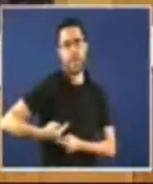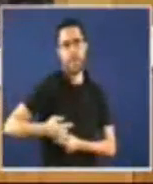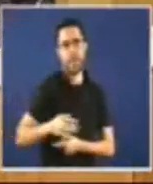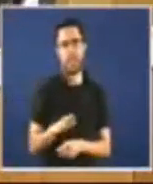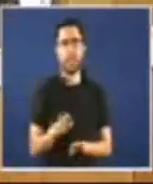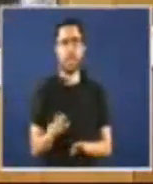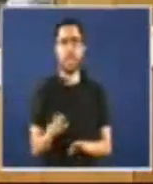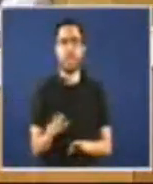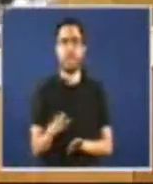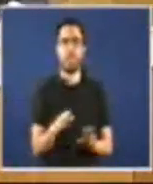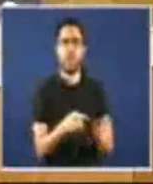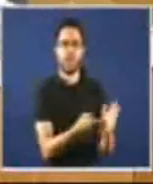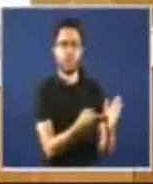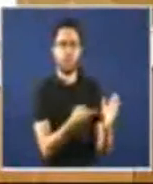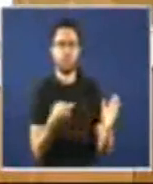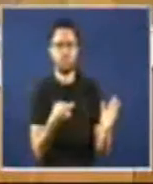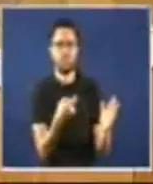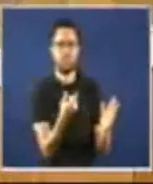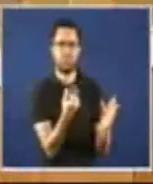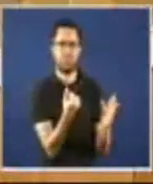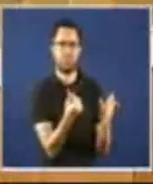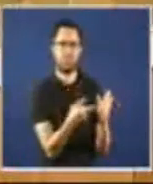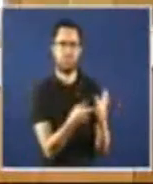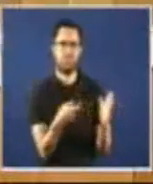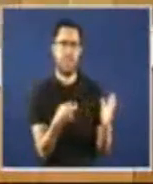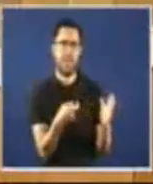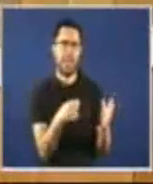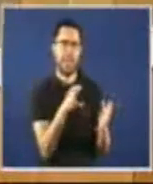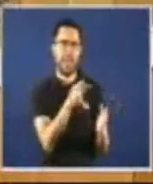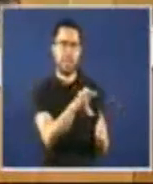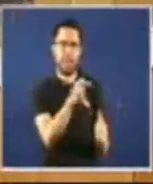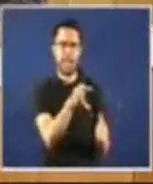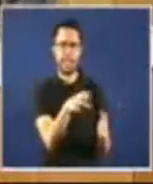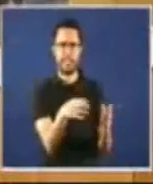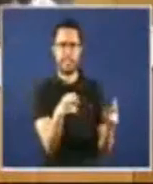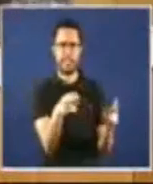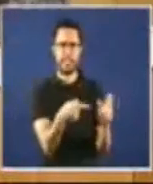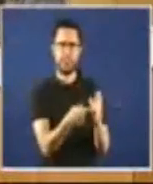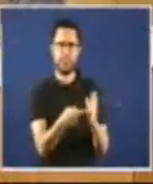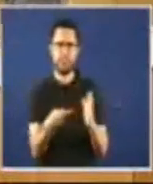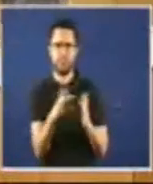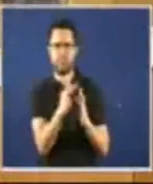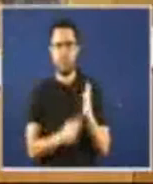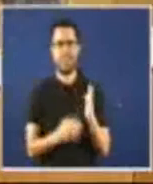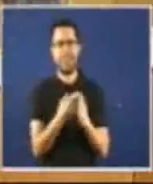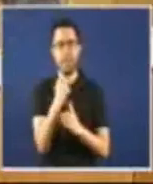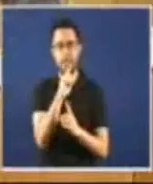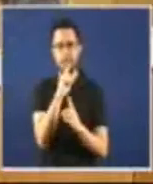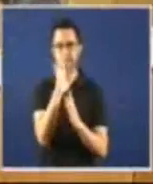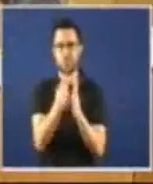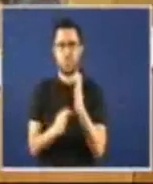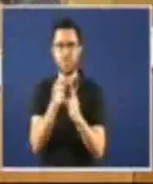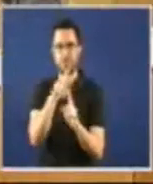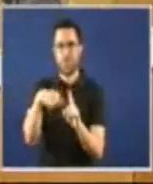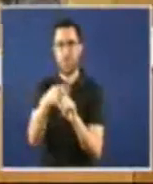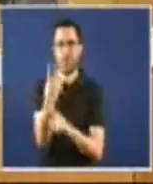descapitalizan sistemática e progresivamente o país. O orzamento prevé para 2014 un investimento